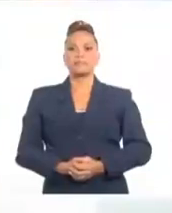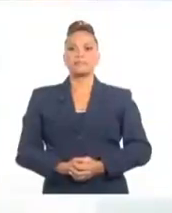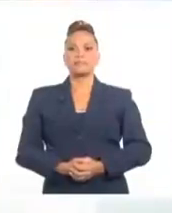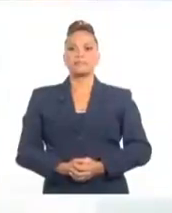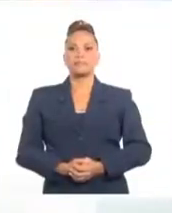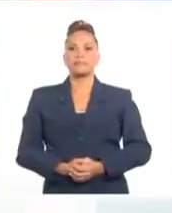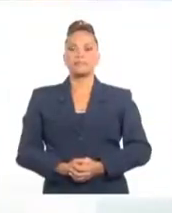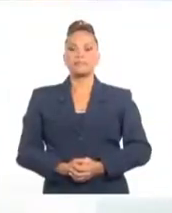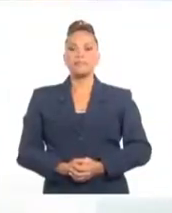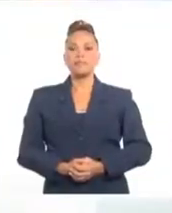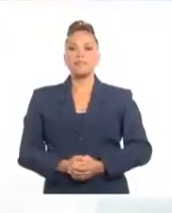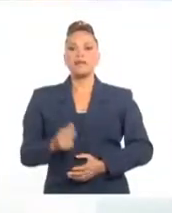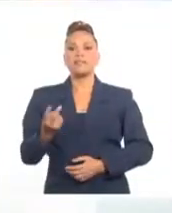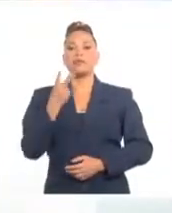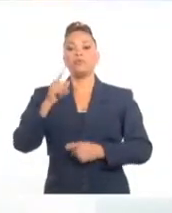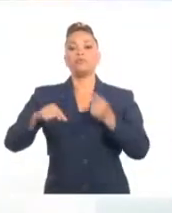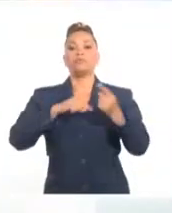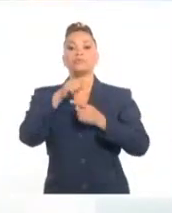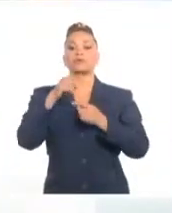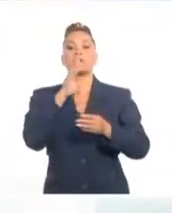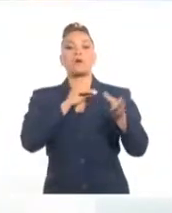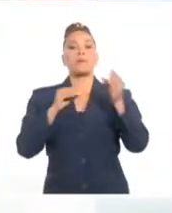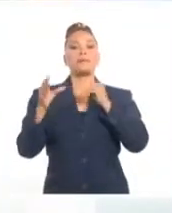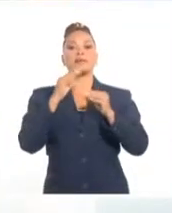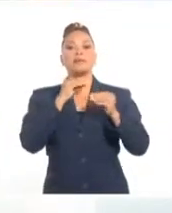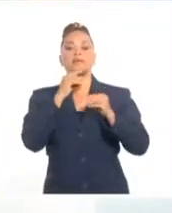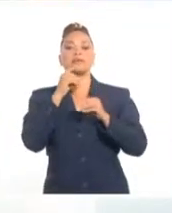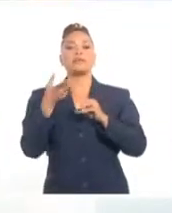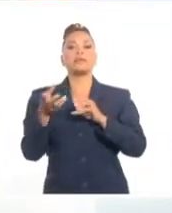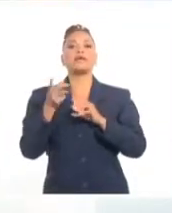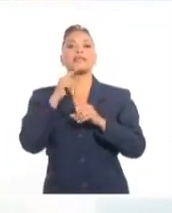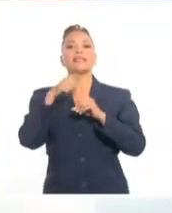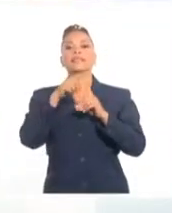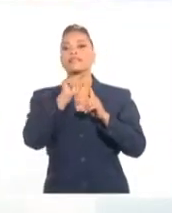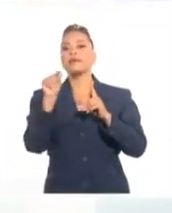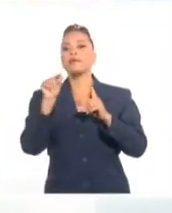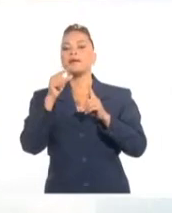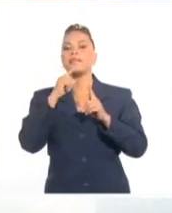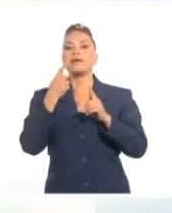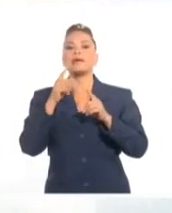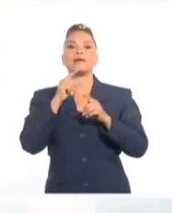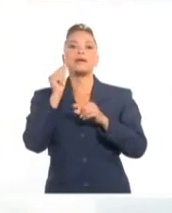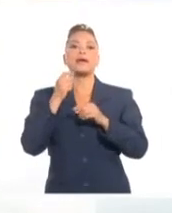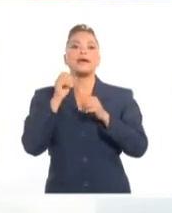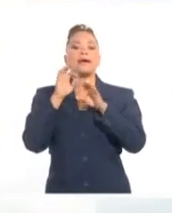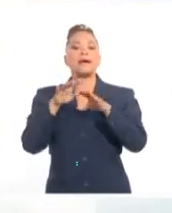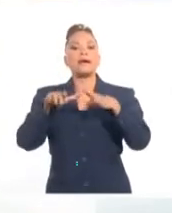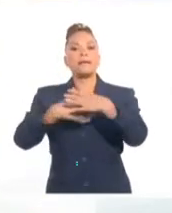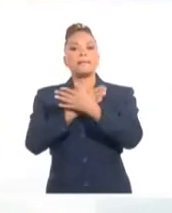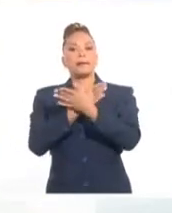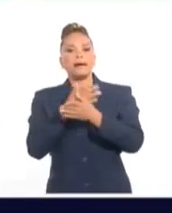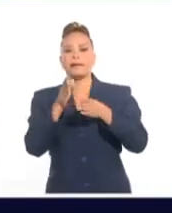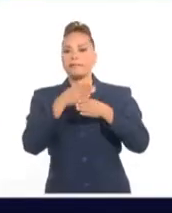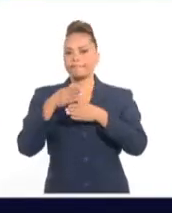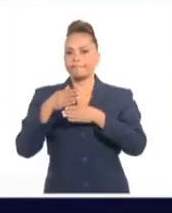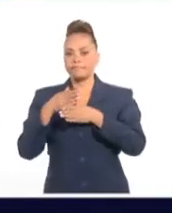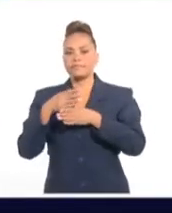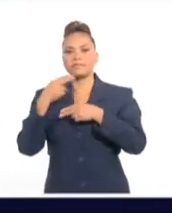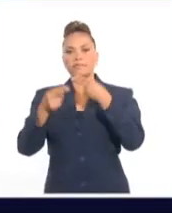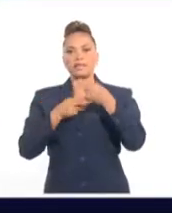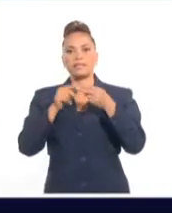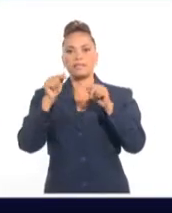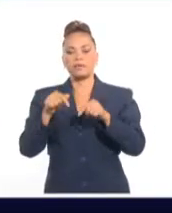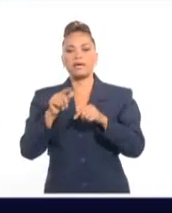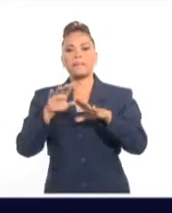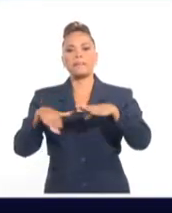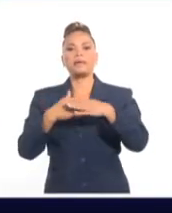La segunda ronda de conversaciones sobre temas migratorios entre Cuba y Chile sesiona hoy en formato virtual. El Ministerio de Relaciones